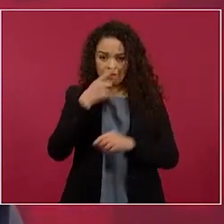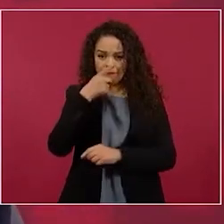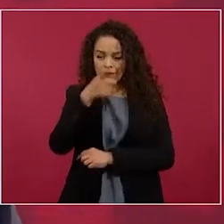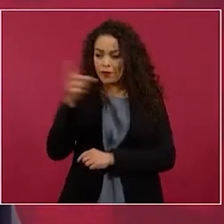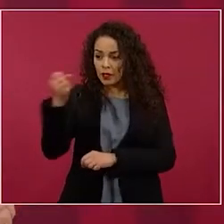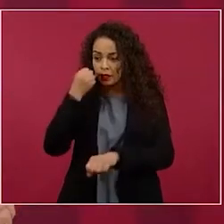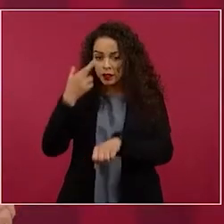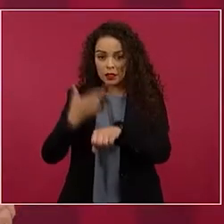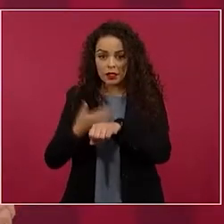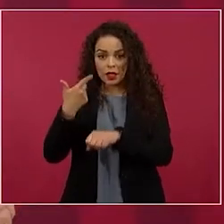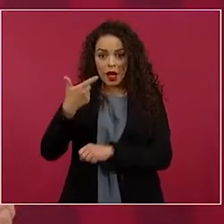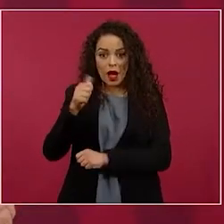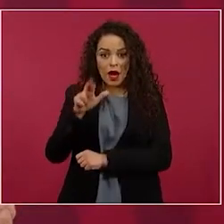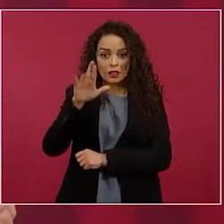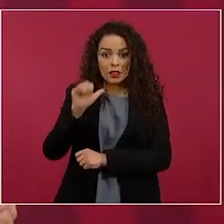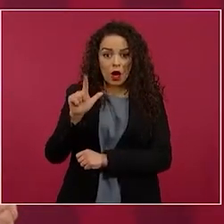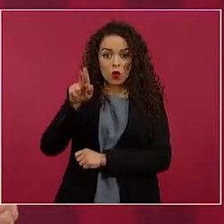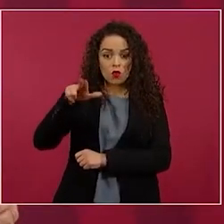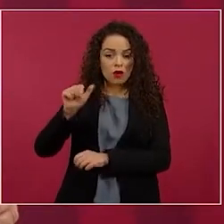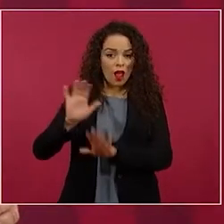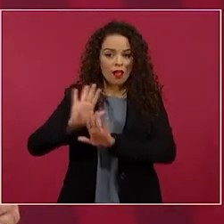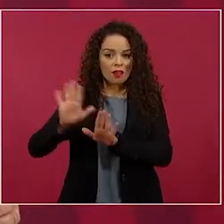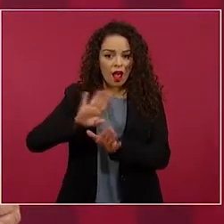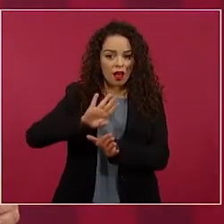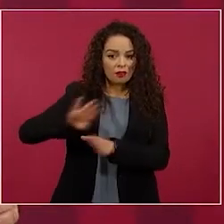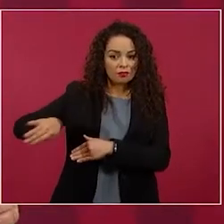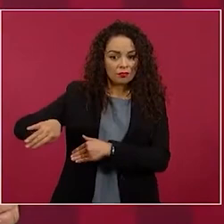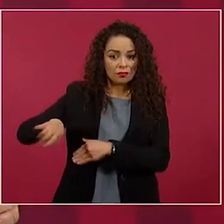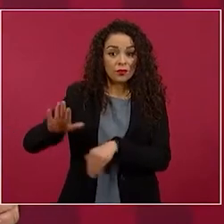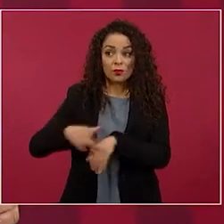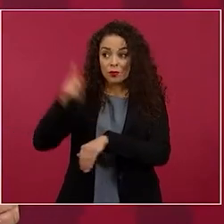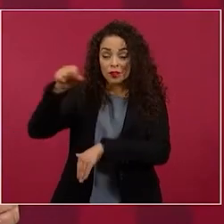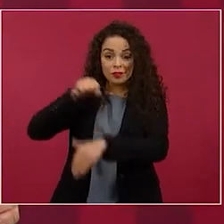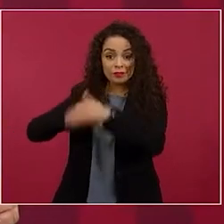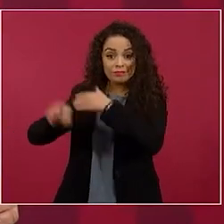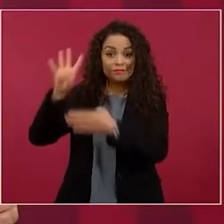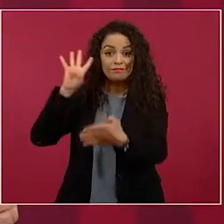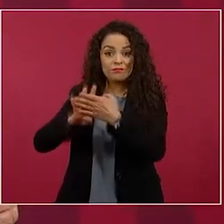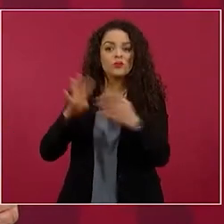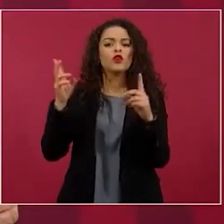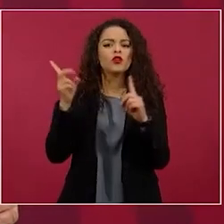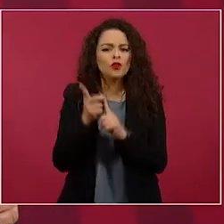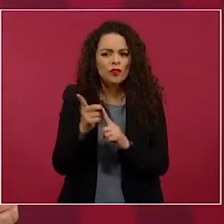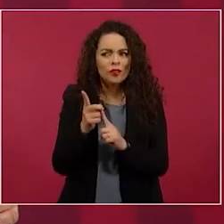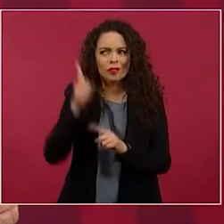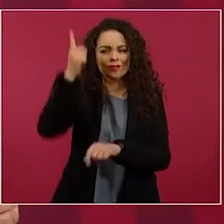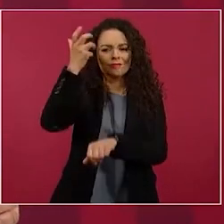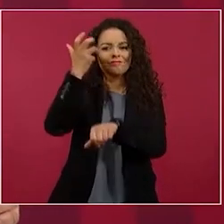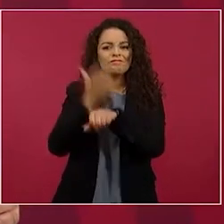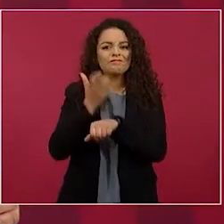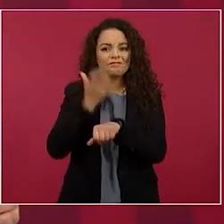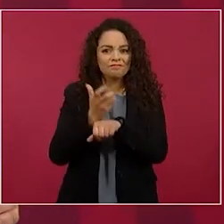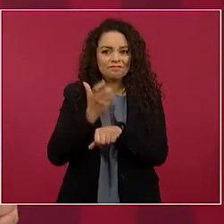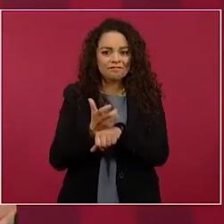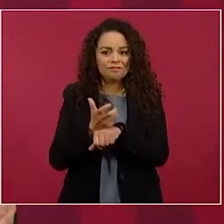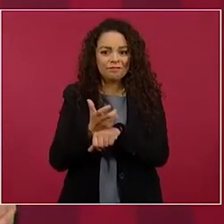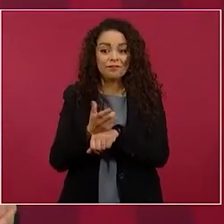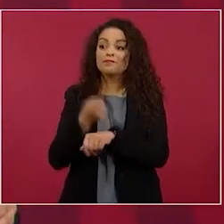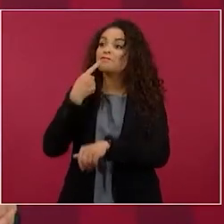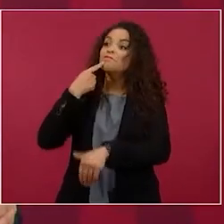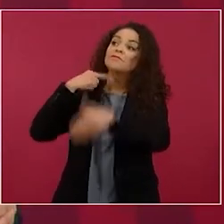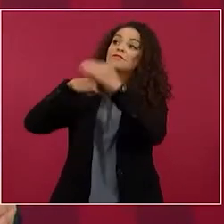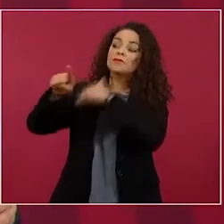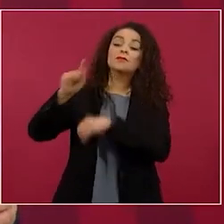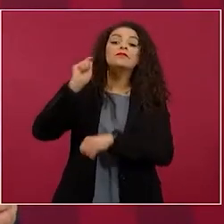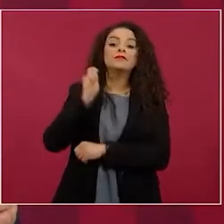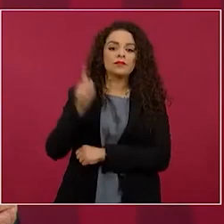secretario de seguridad porque está preso en Estados Unidos acusado de